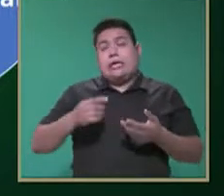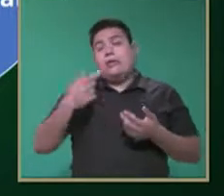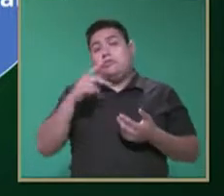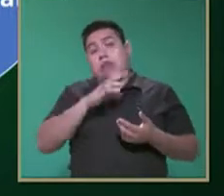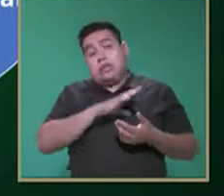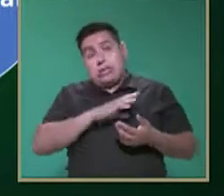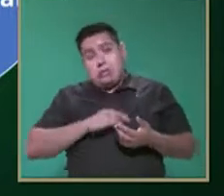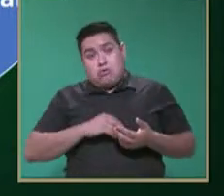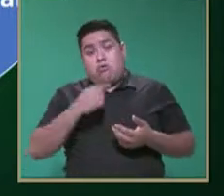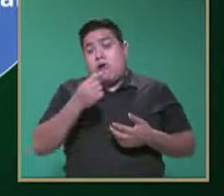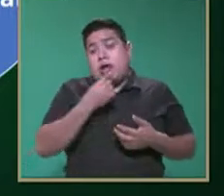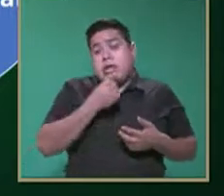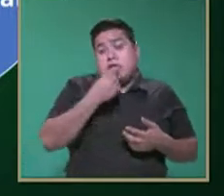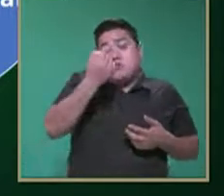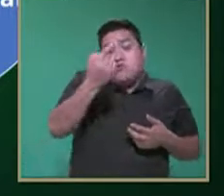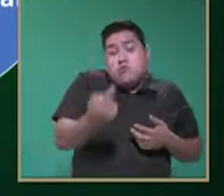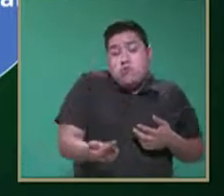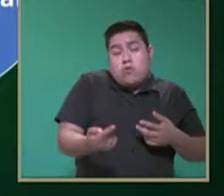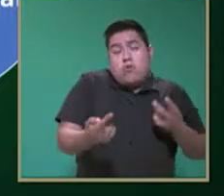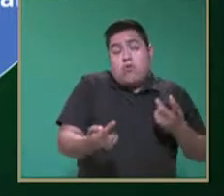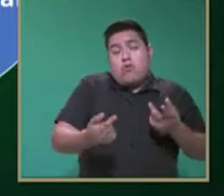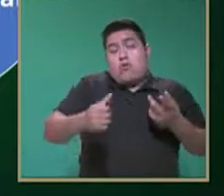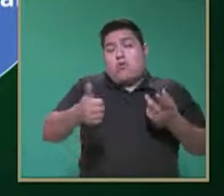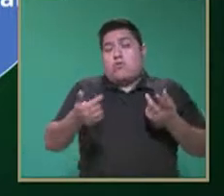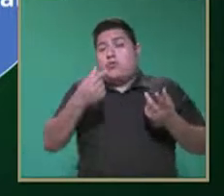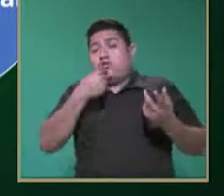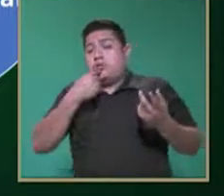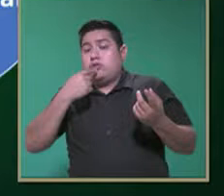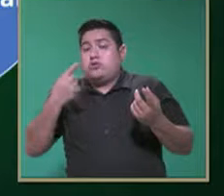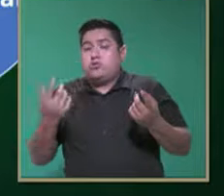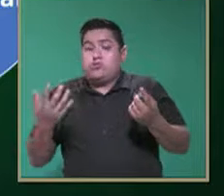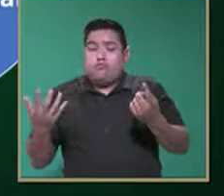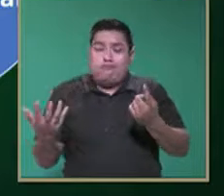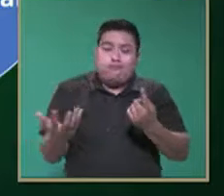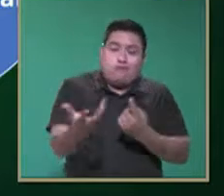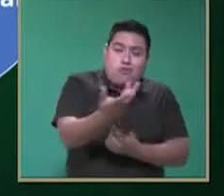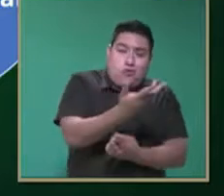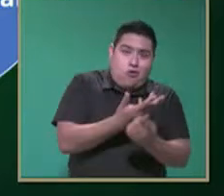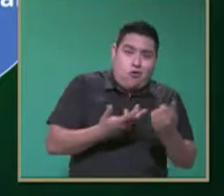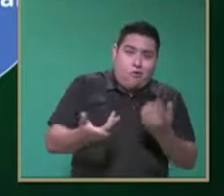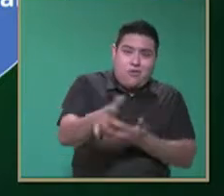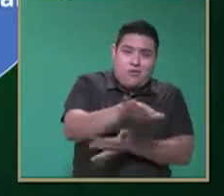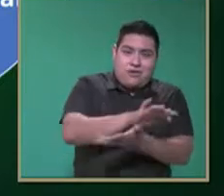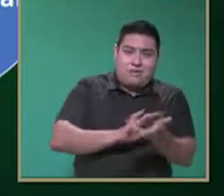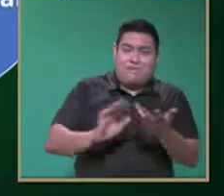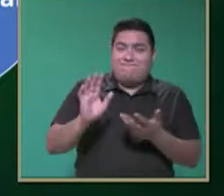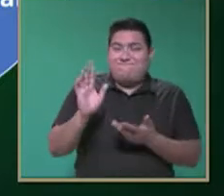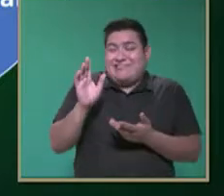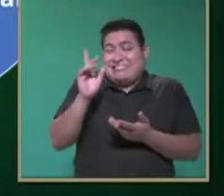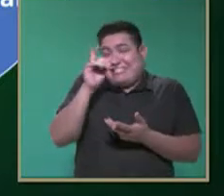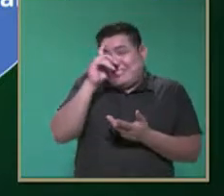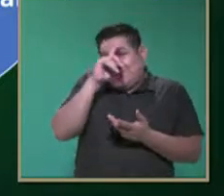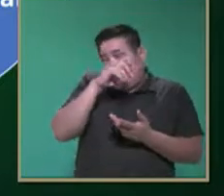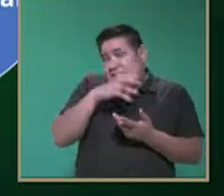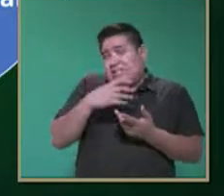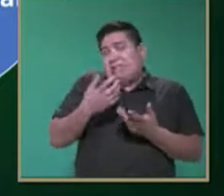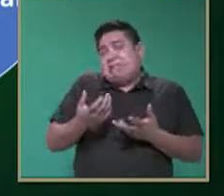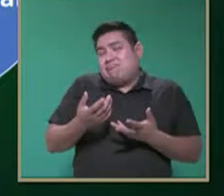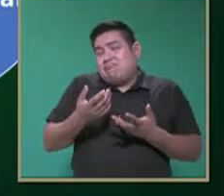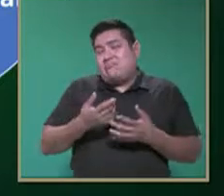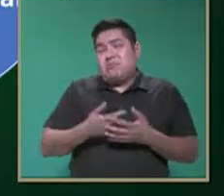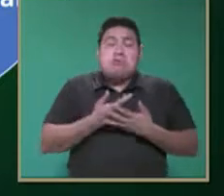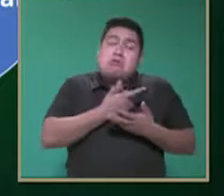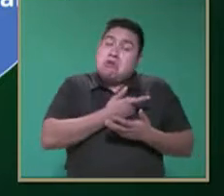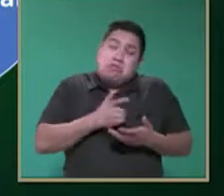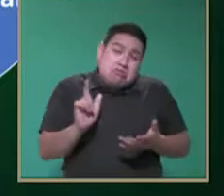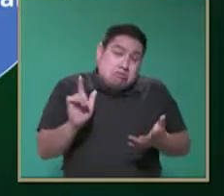establecer relaciones interpersonales con sus compañeros en el contexto del preescolar o